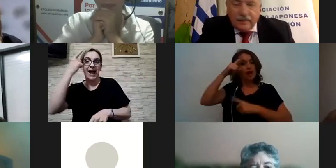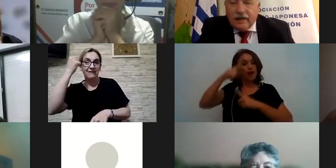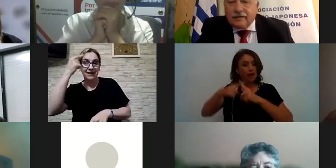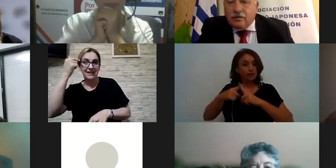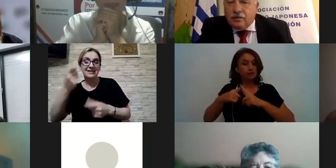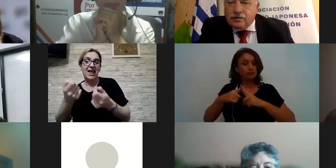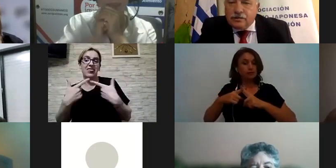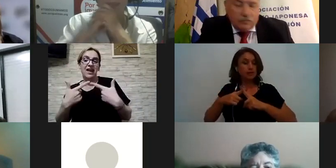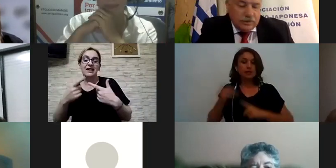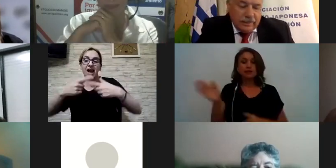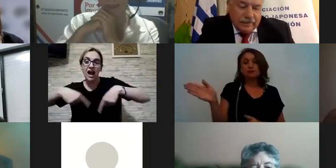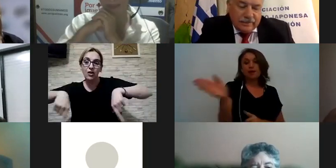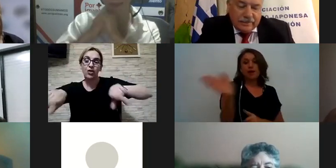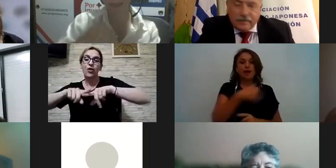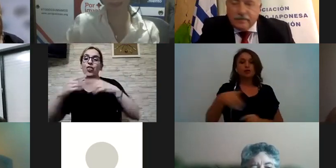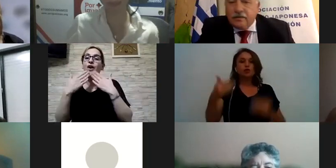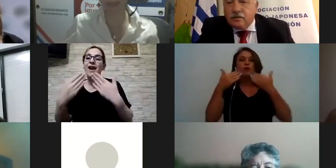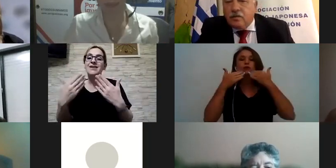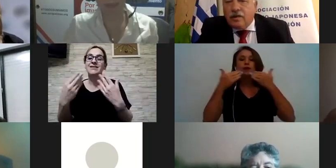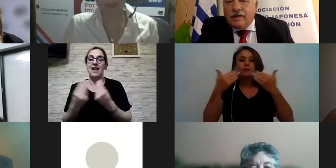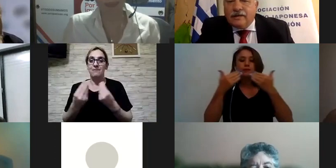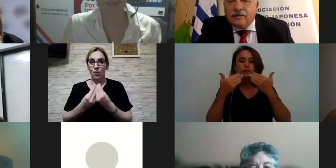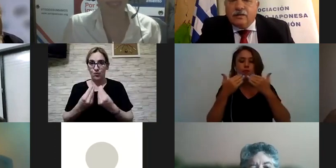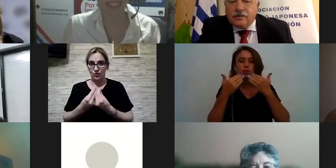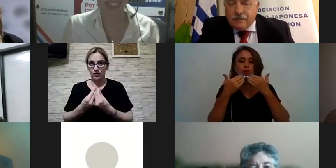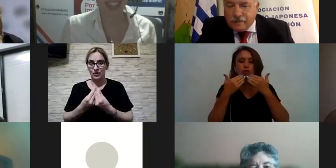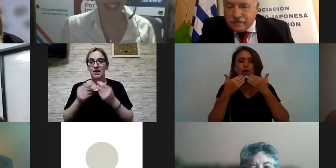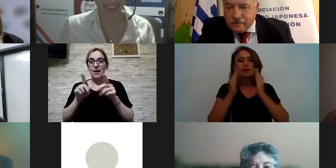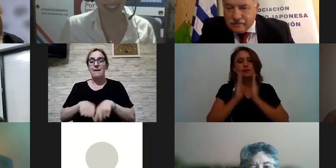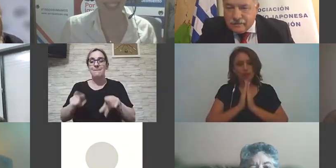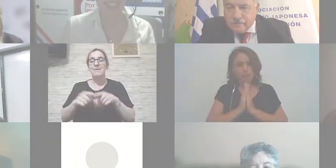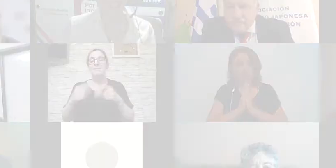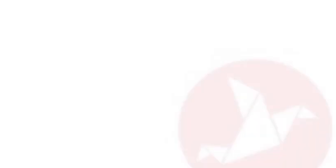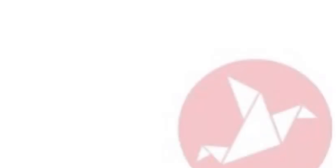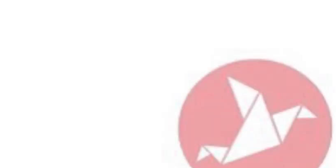a todos muchas gracias domo arigato cosa y más